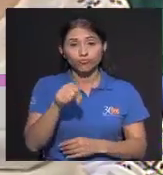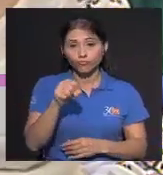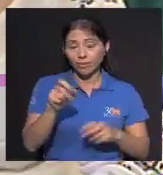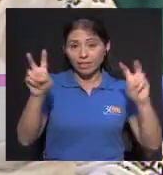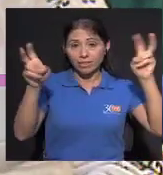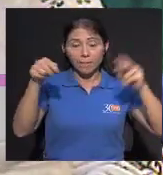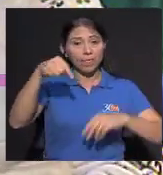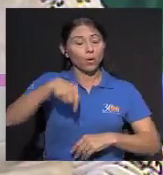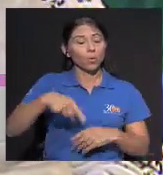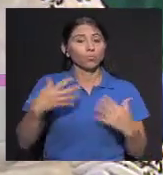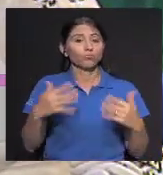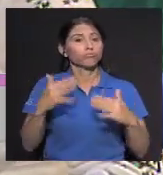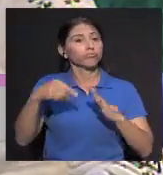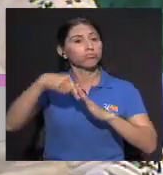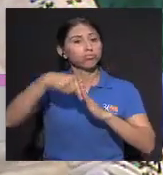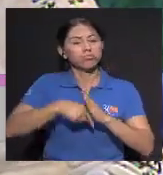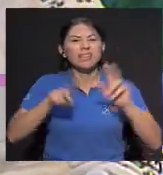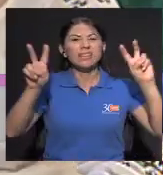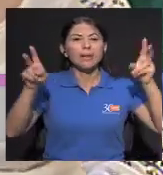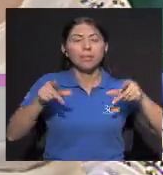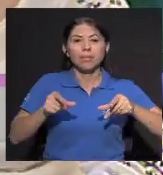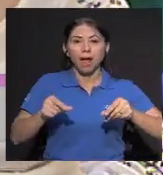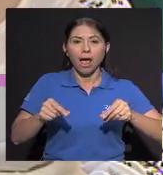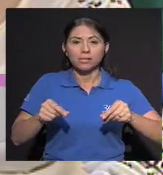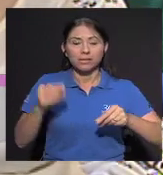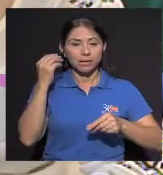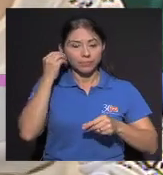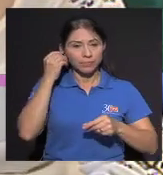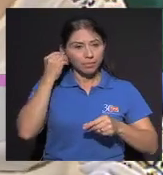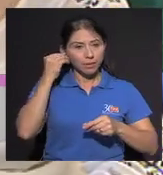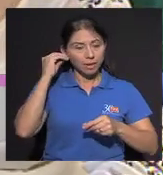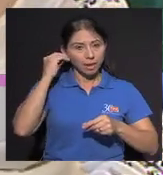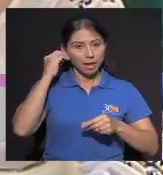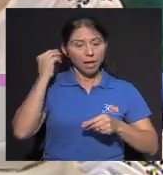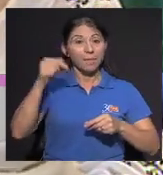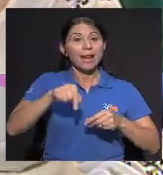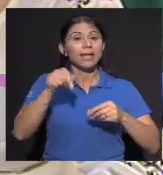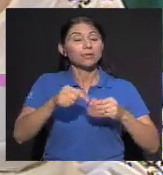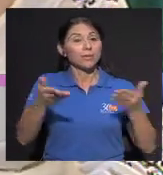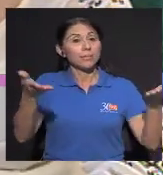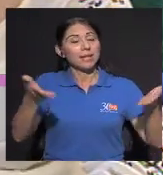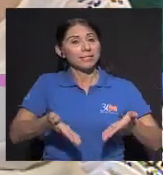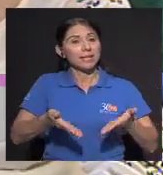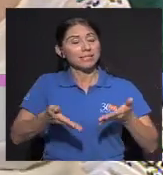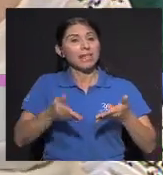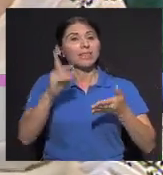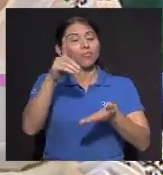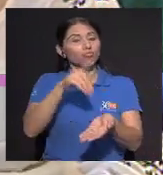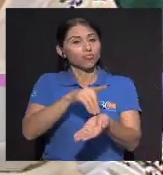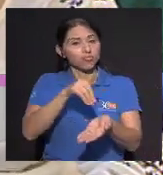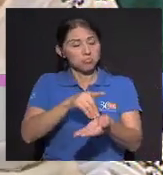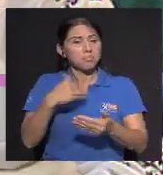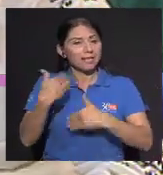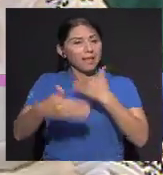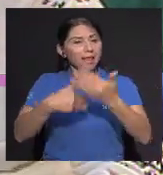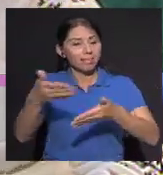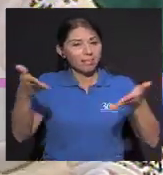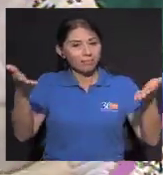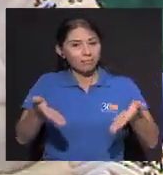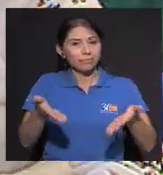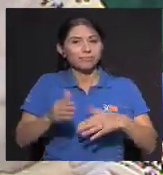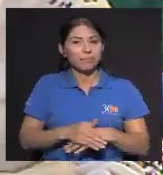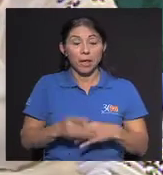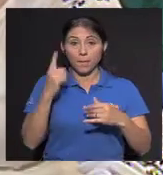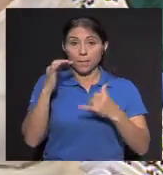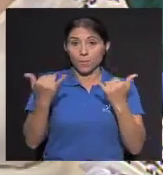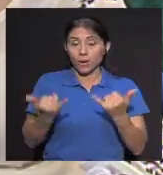definitivamente Pablo el tema de hoy se las trae porque es el tema del cáncer y para ello contamos con la presencia del especialista que más adelante lo vamos a